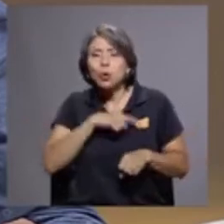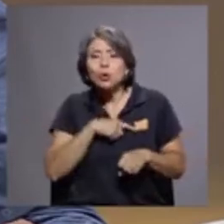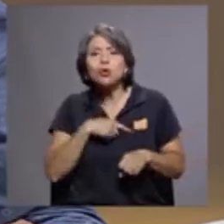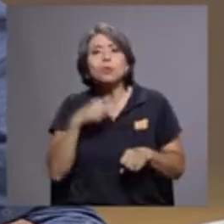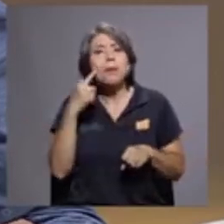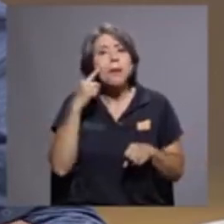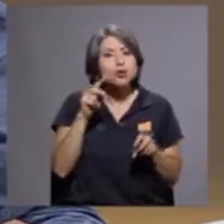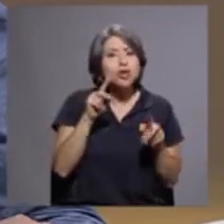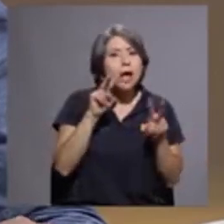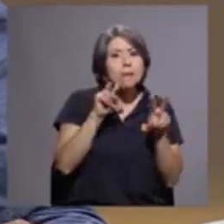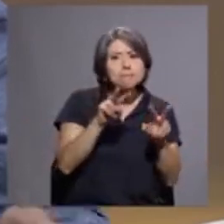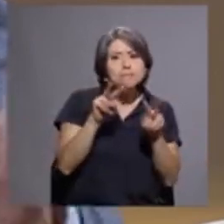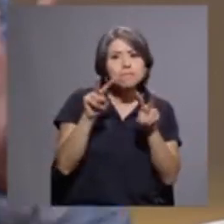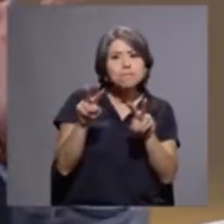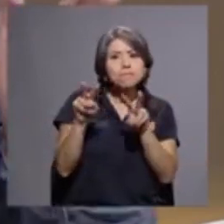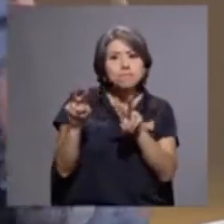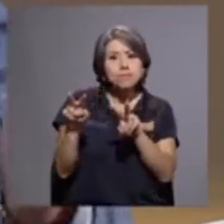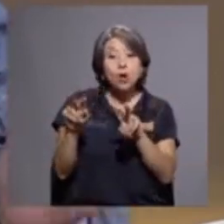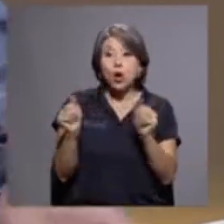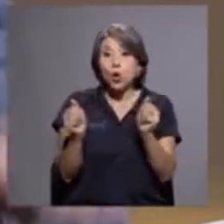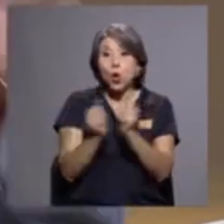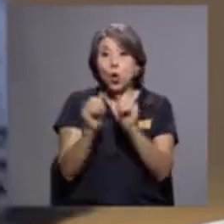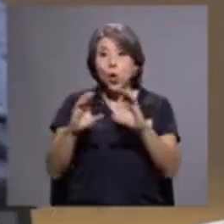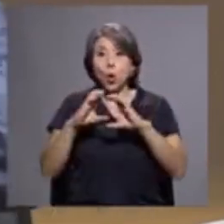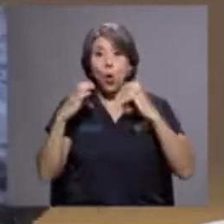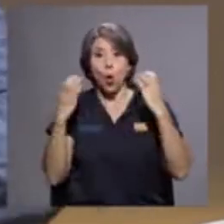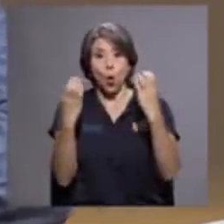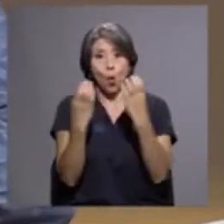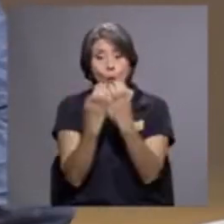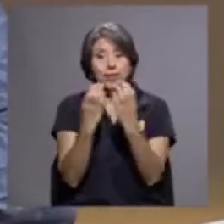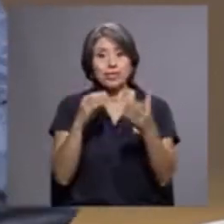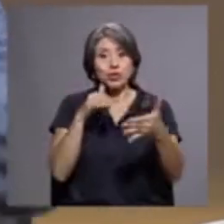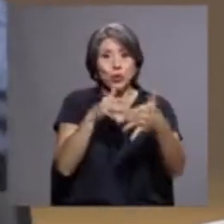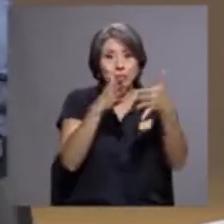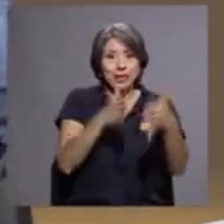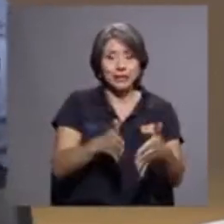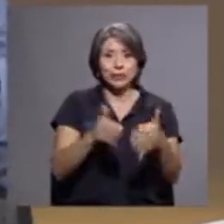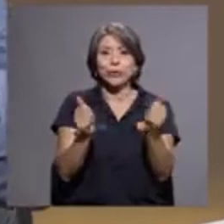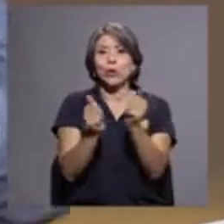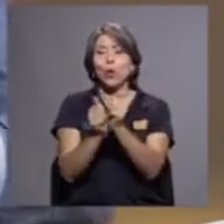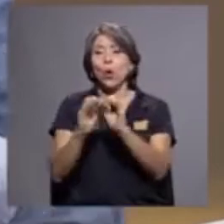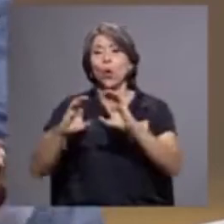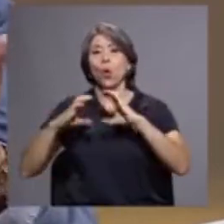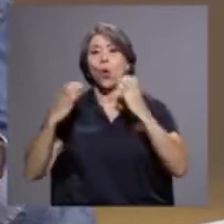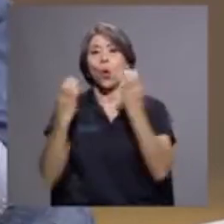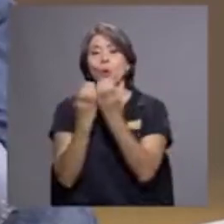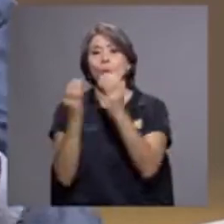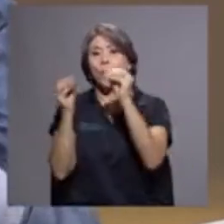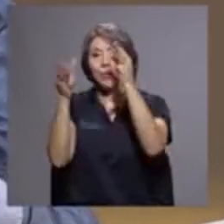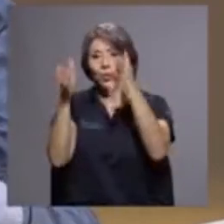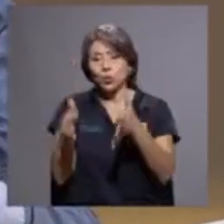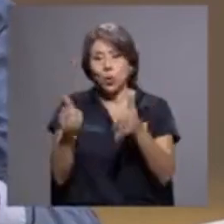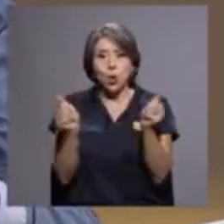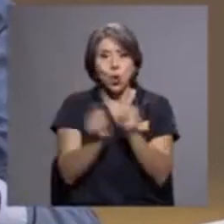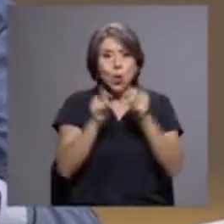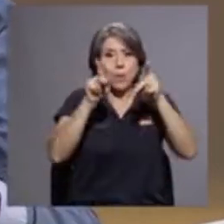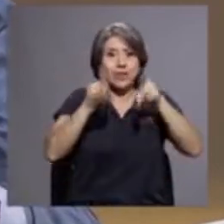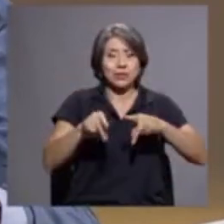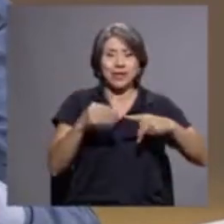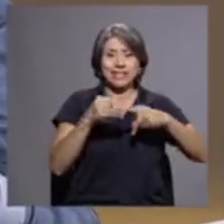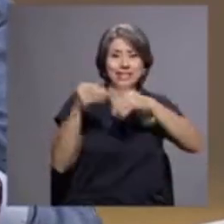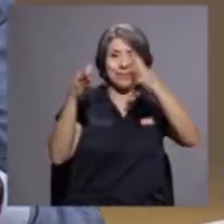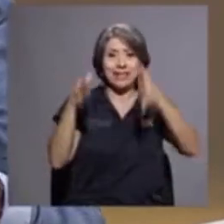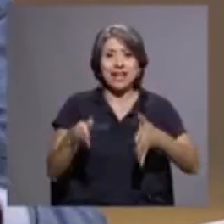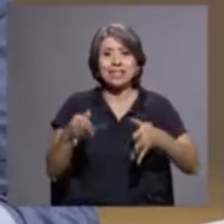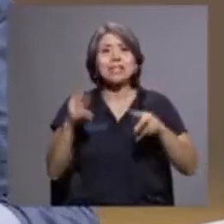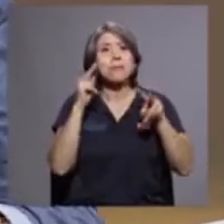junto con una comisión que tiene cuerpo estudiantil y cuerpo docente y especialistas, cuáles grafitis se podrían